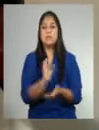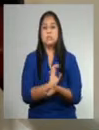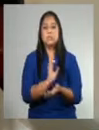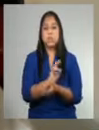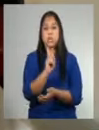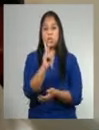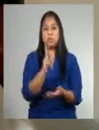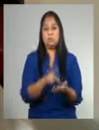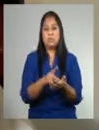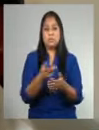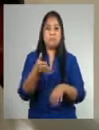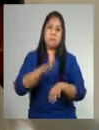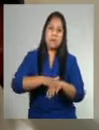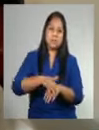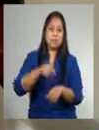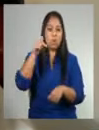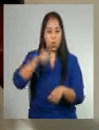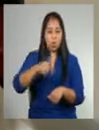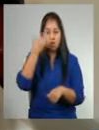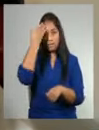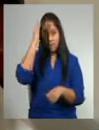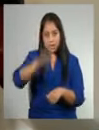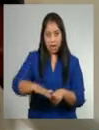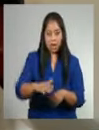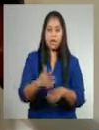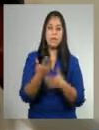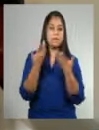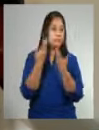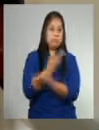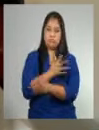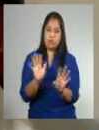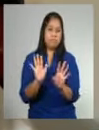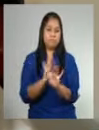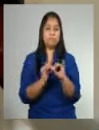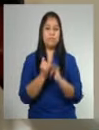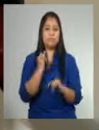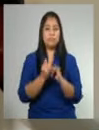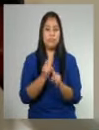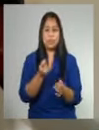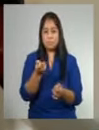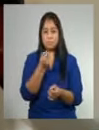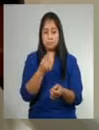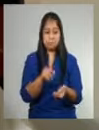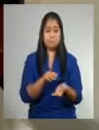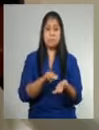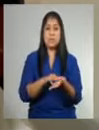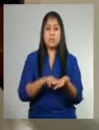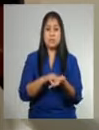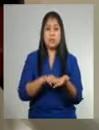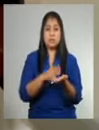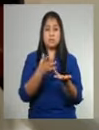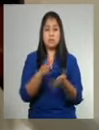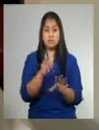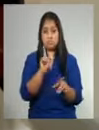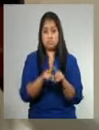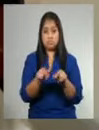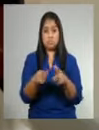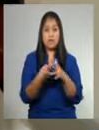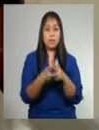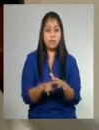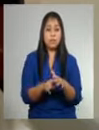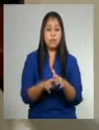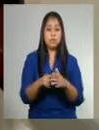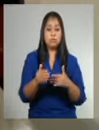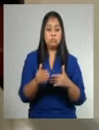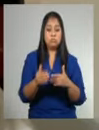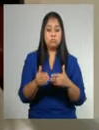mañana para poder terminar con esta y ahora principiar. El primero de hoy es la recuperación. Los